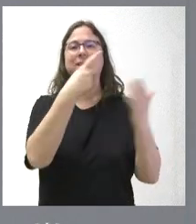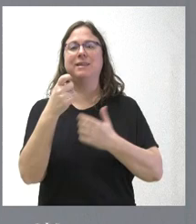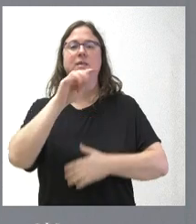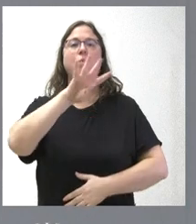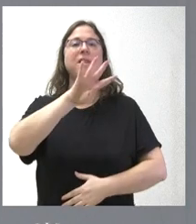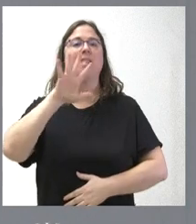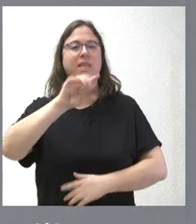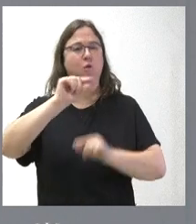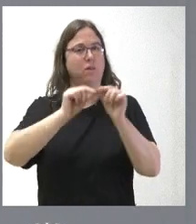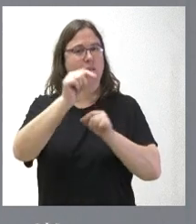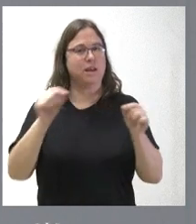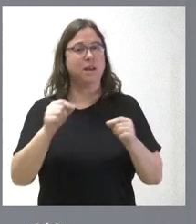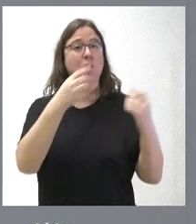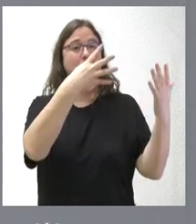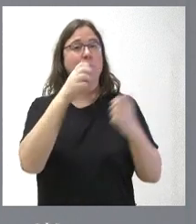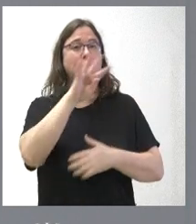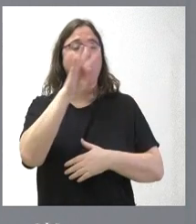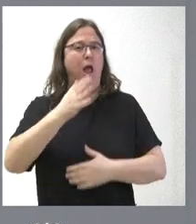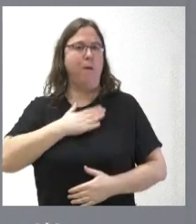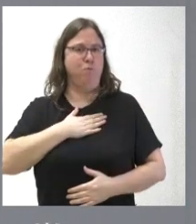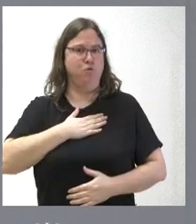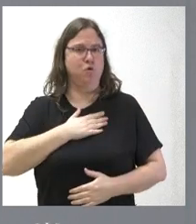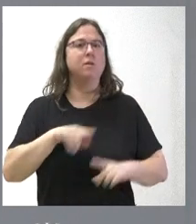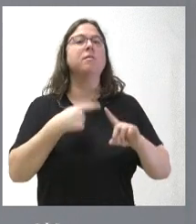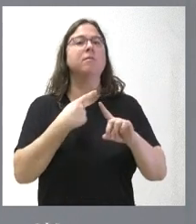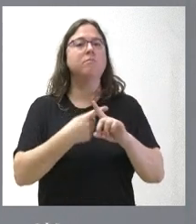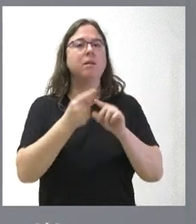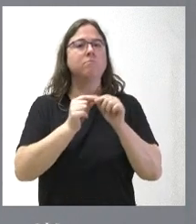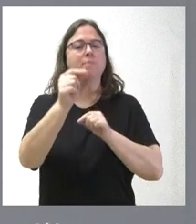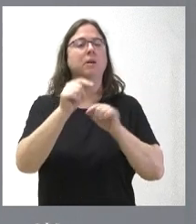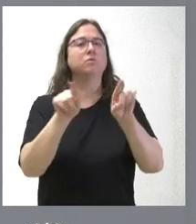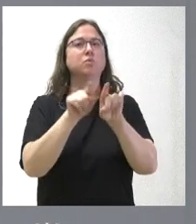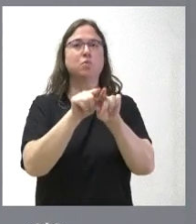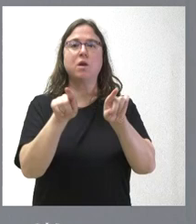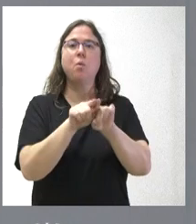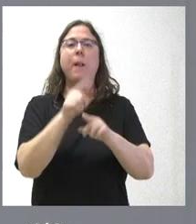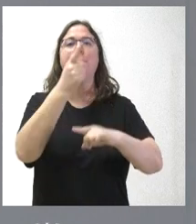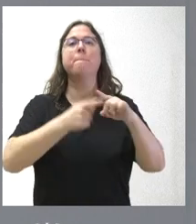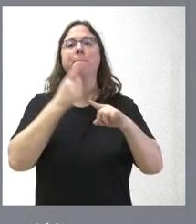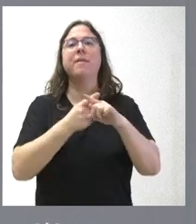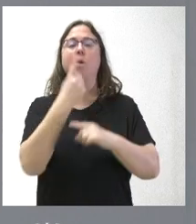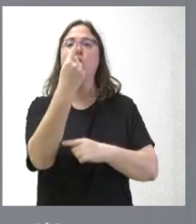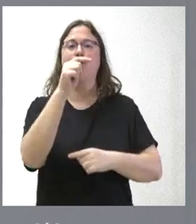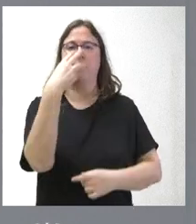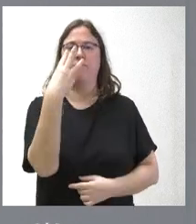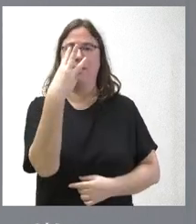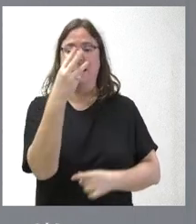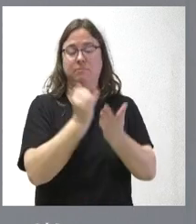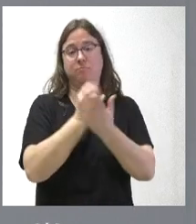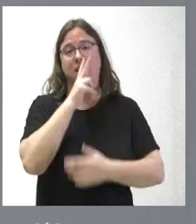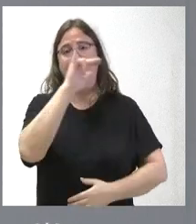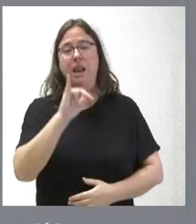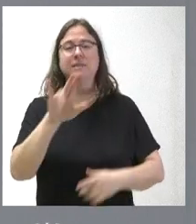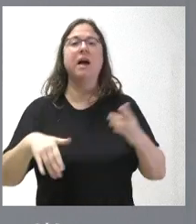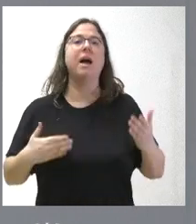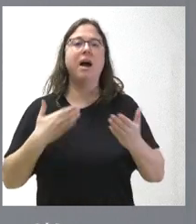hectáreas, 944 propietarios y vamos a incrementar la superficie media de las parcelas desde 1,3 hectáreas hasta